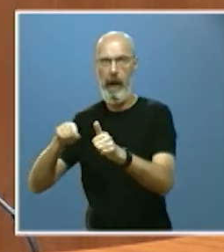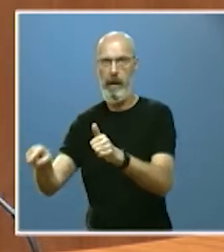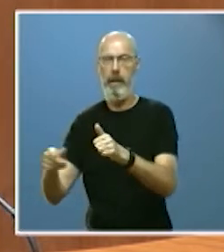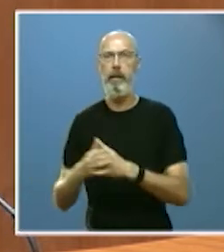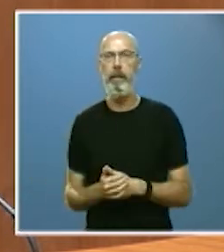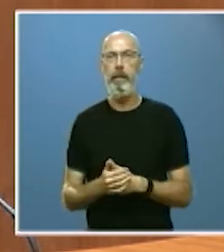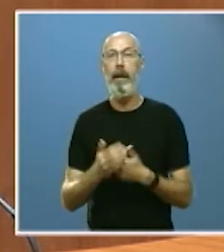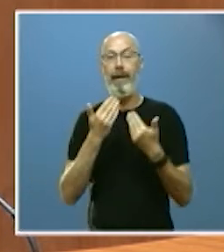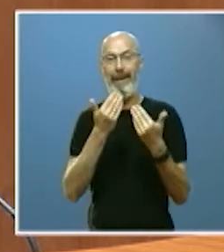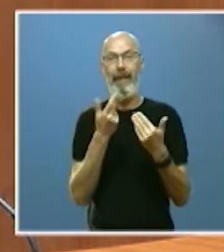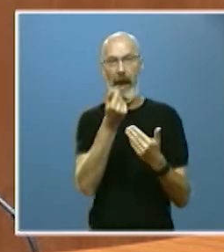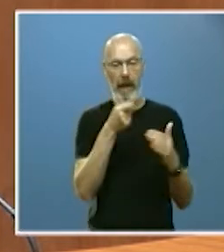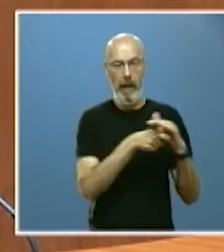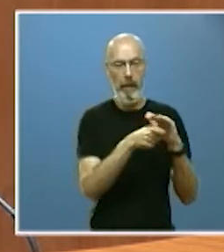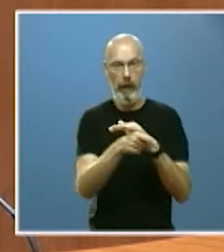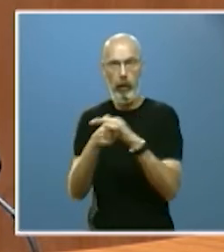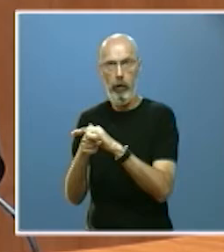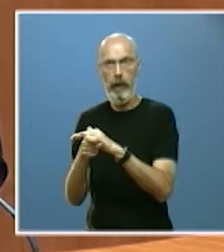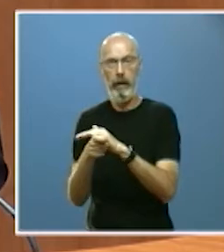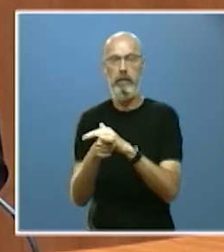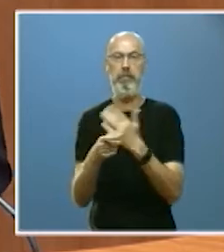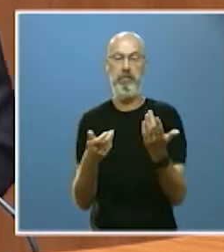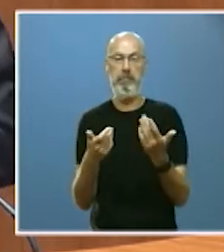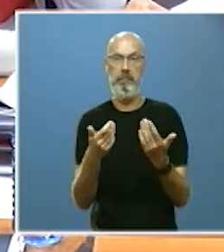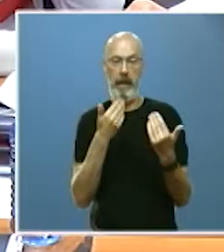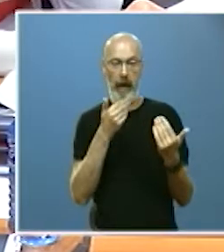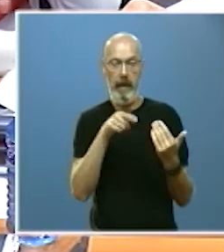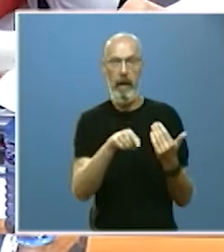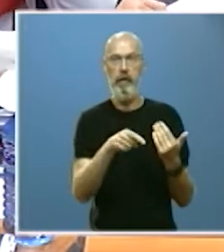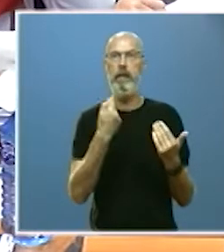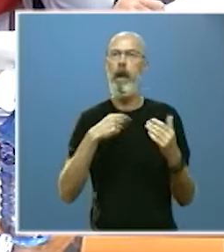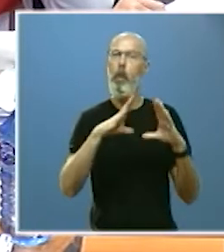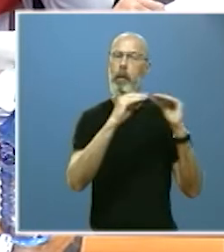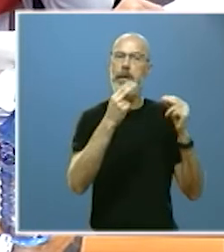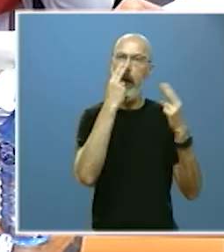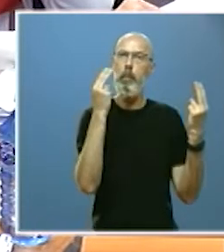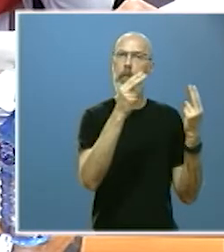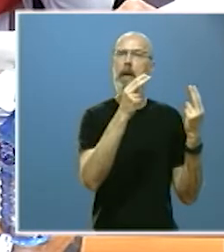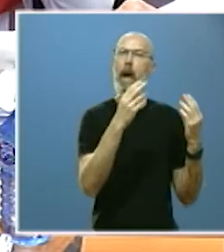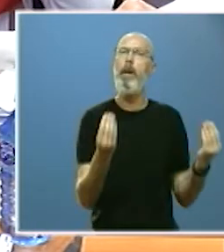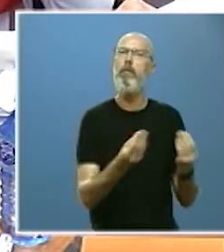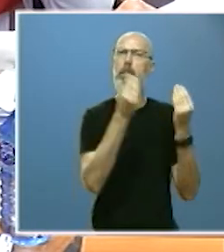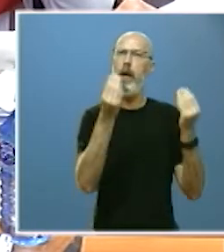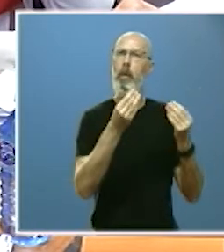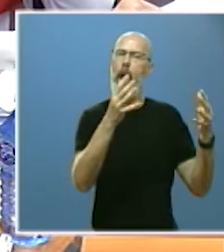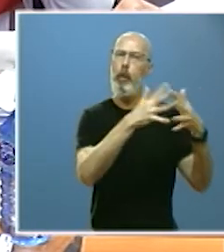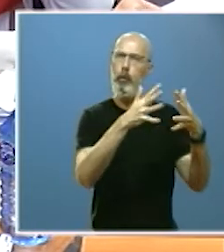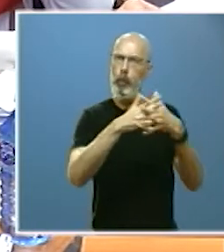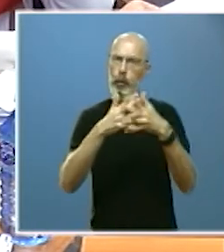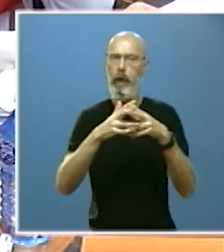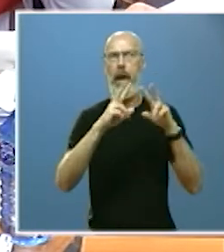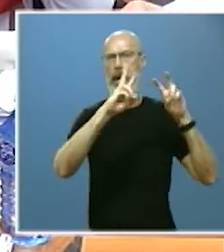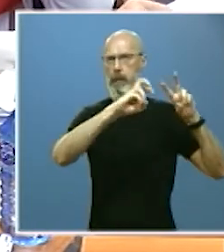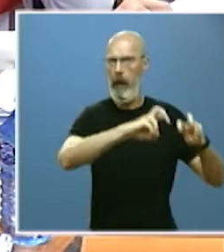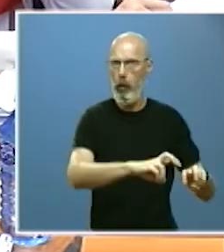a esas inversiones entre otros aspectos nuestras universidades públicas han mejorado sus infraestructuras de investigación